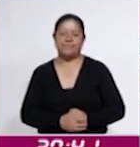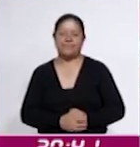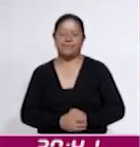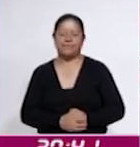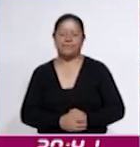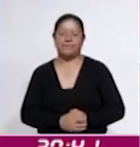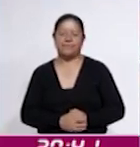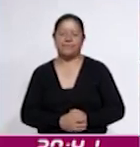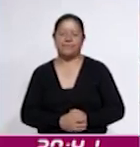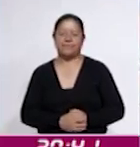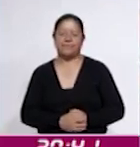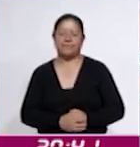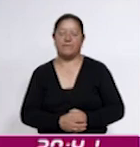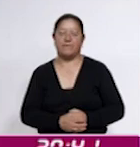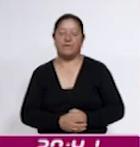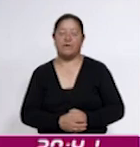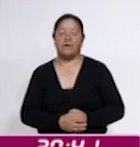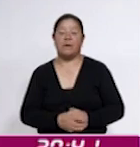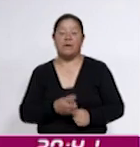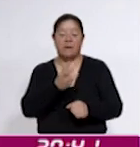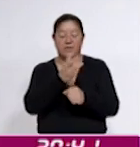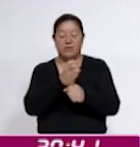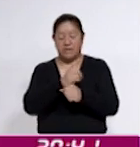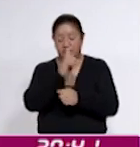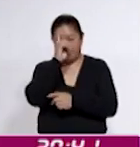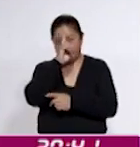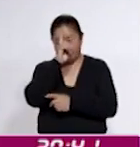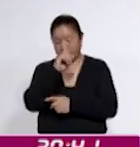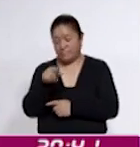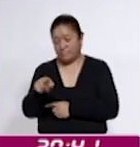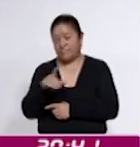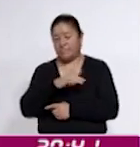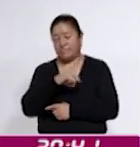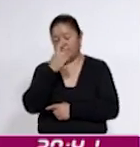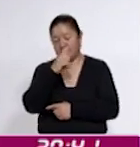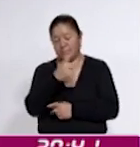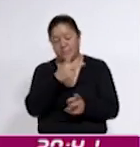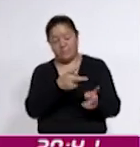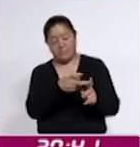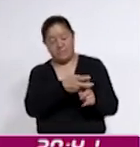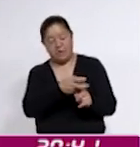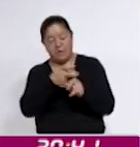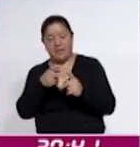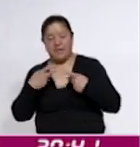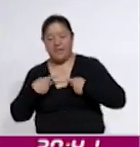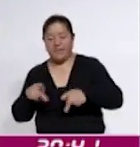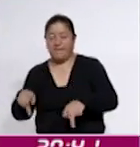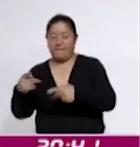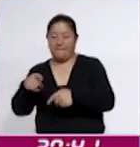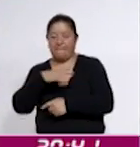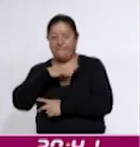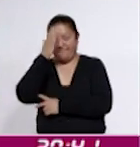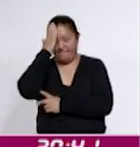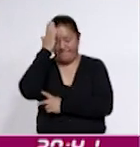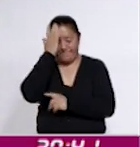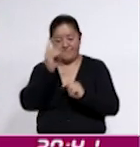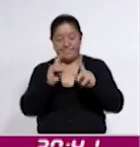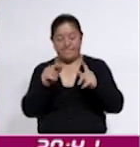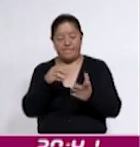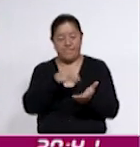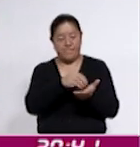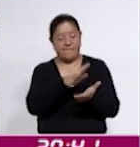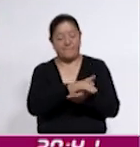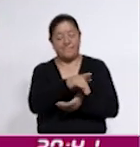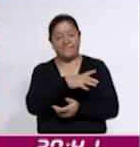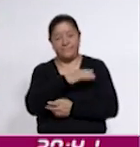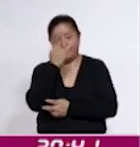Durante la tercera sesión ordinaria del Consejo Estatal contra la Trata de Personas, se destacó el liderazgo de Tlaxcala en la implementación